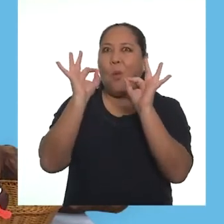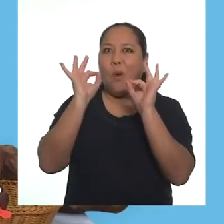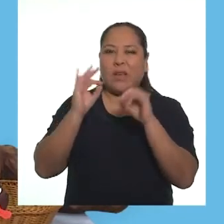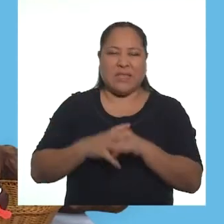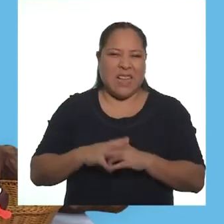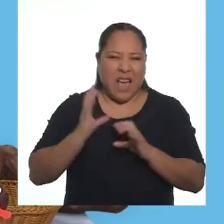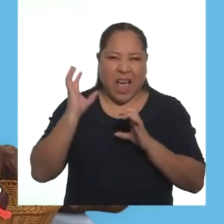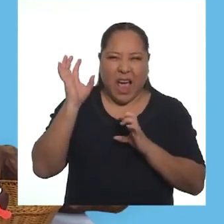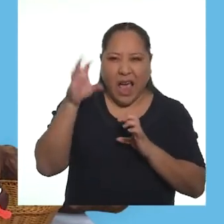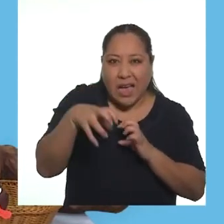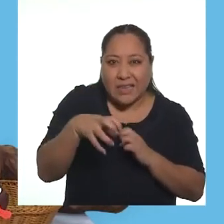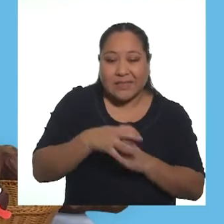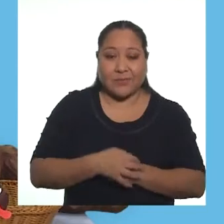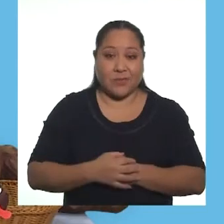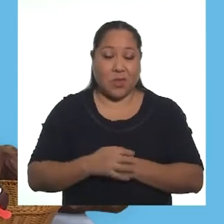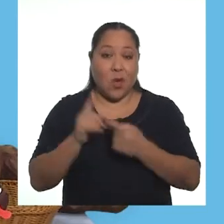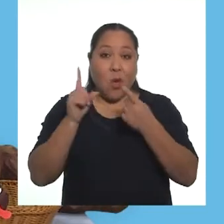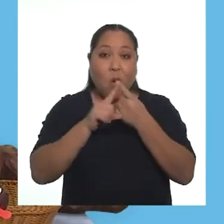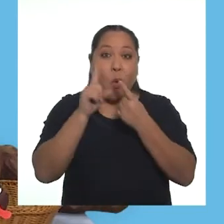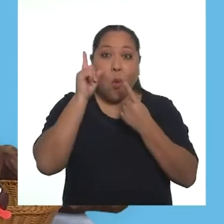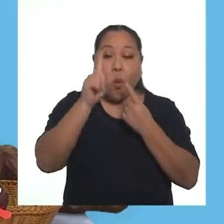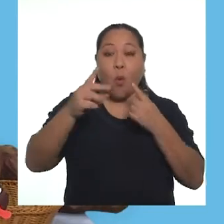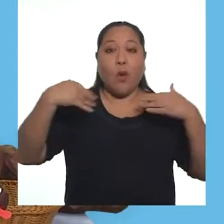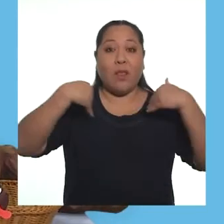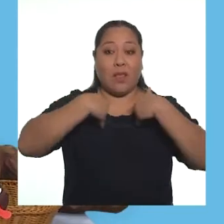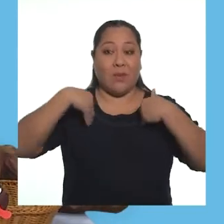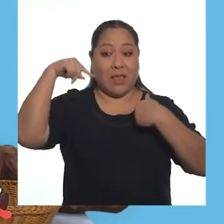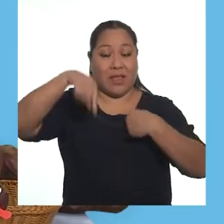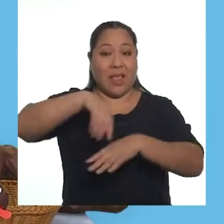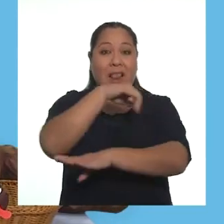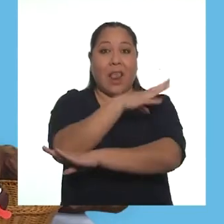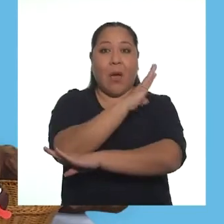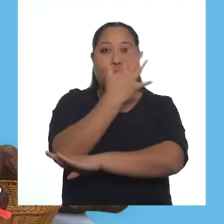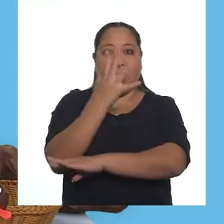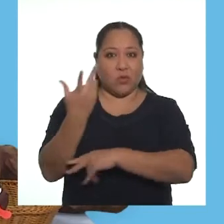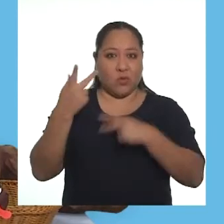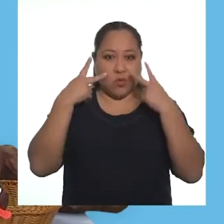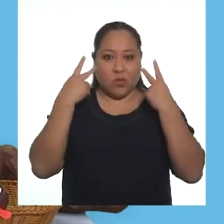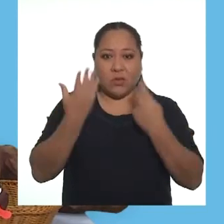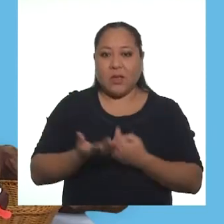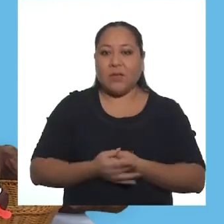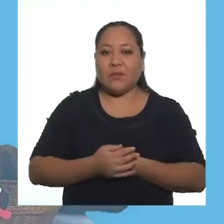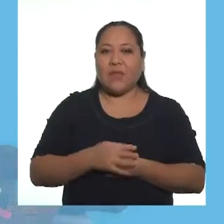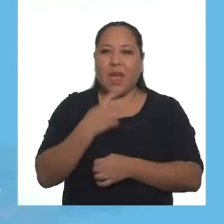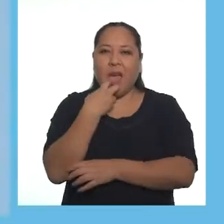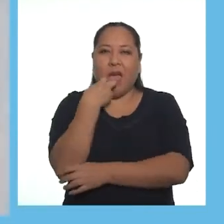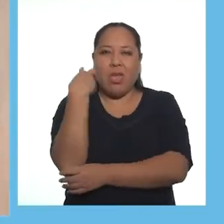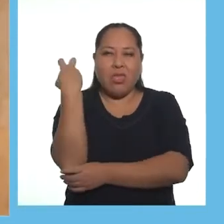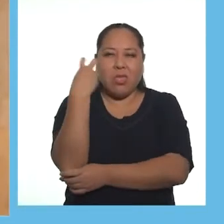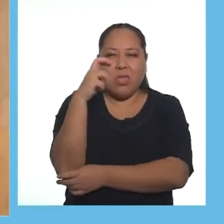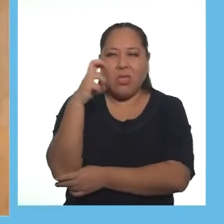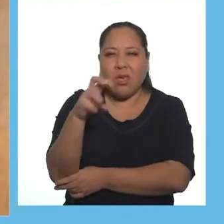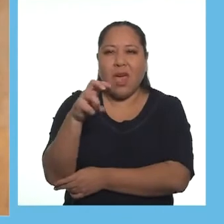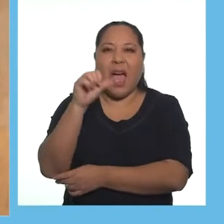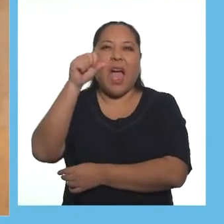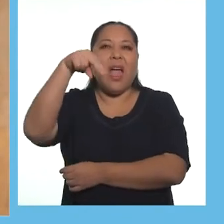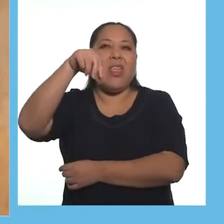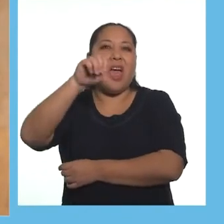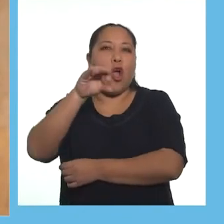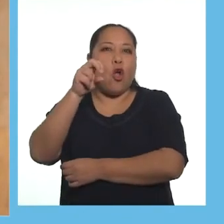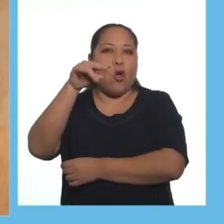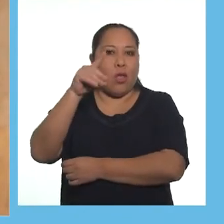fabulosos y salvajes. Uno de estos animales de nuestra Amazonía es la